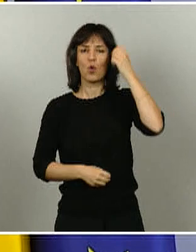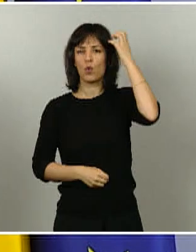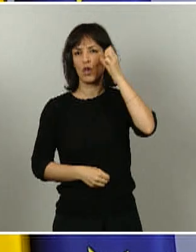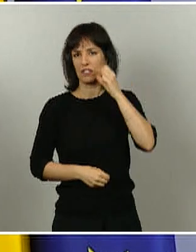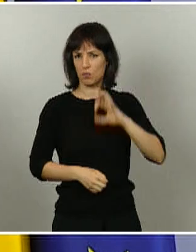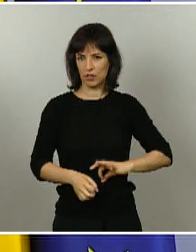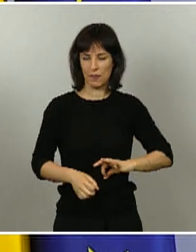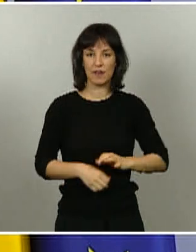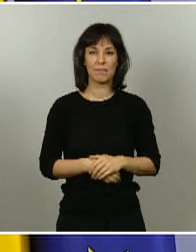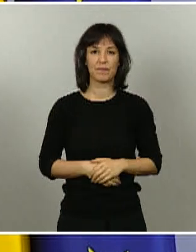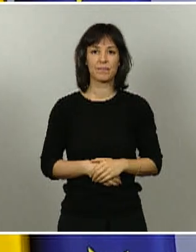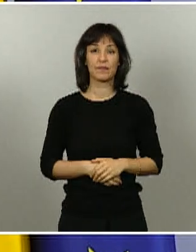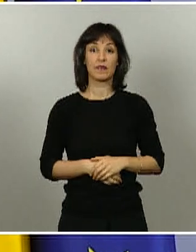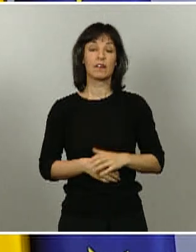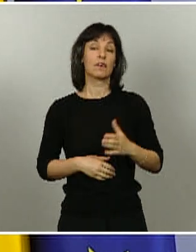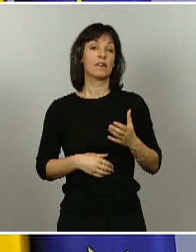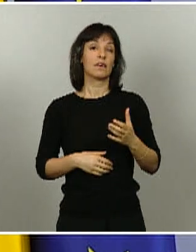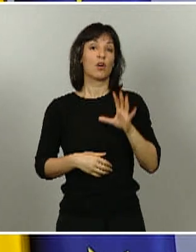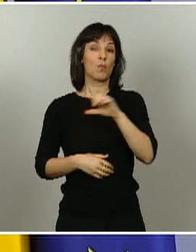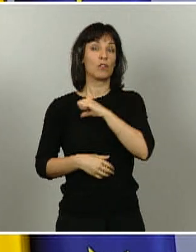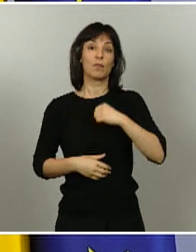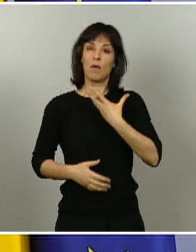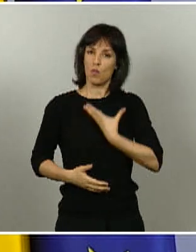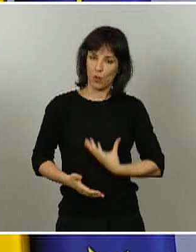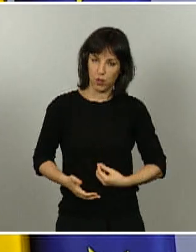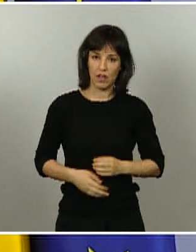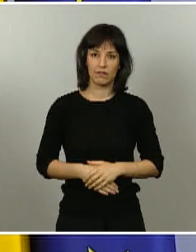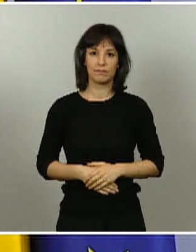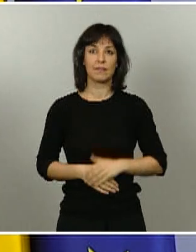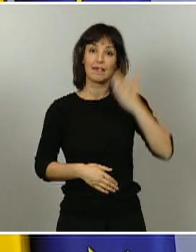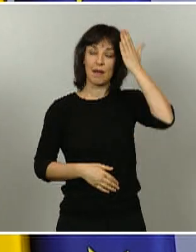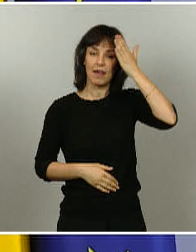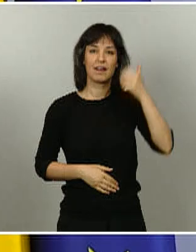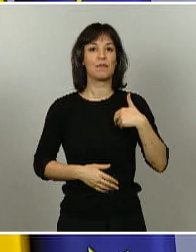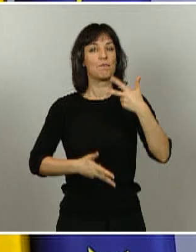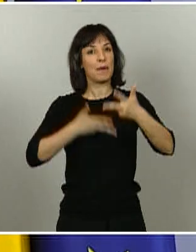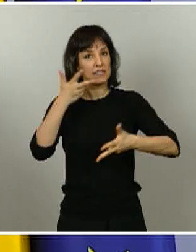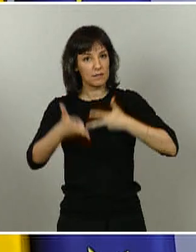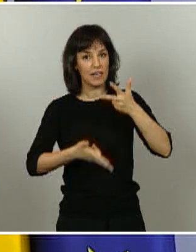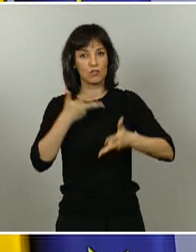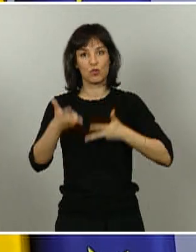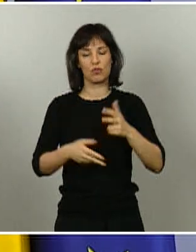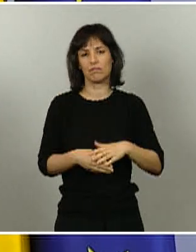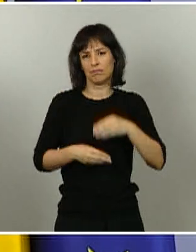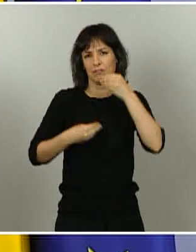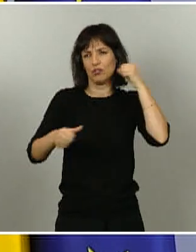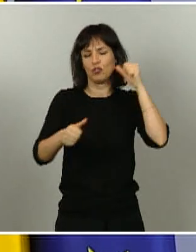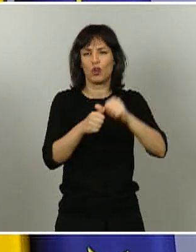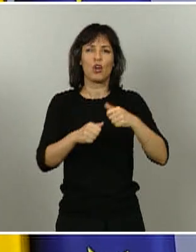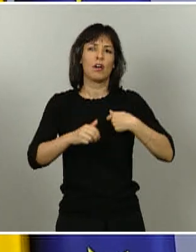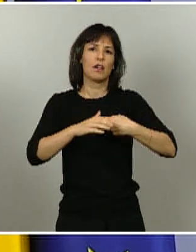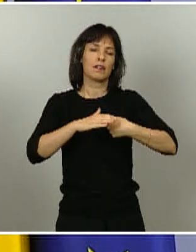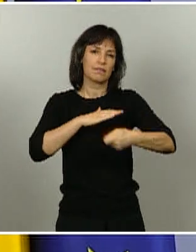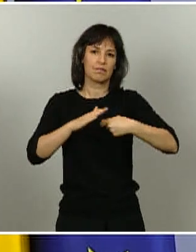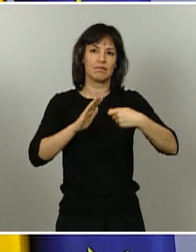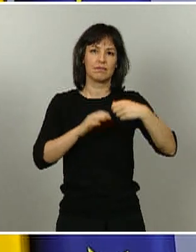La comunidad autónoma de Murcia, Navarra, País Vasco, los territorios históricos de Guipúzcoa, Vizcaya y Álava, La Rioja y las